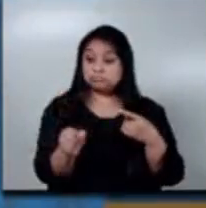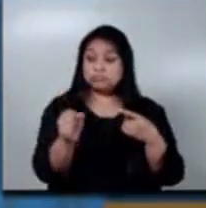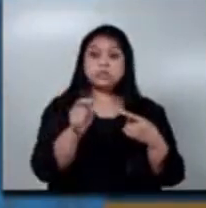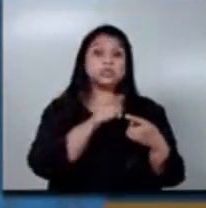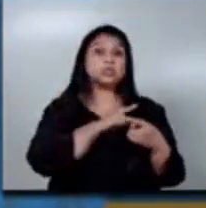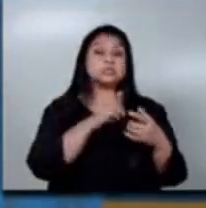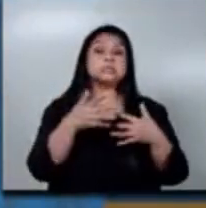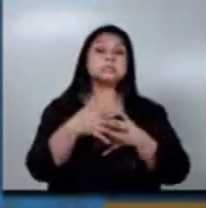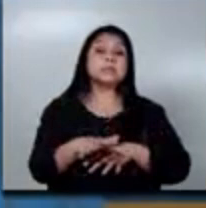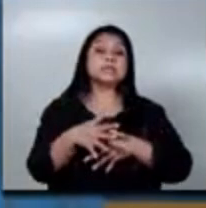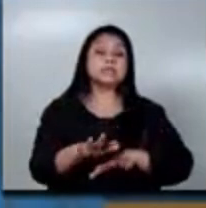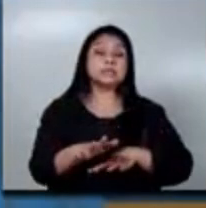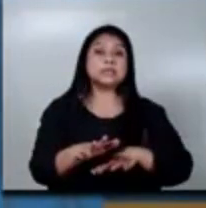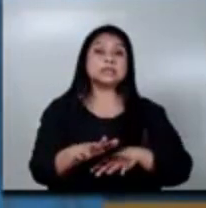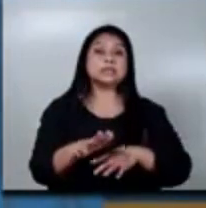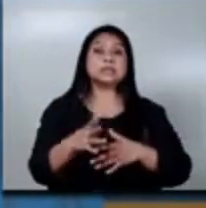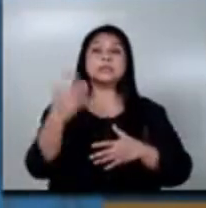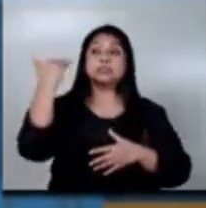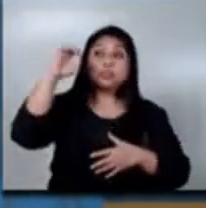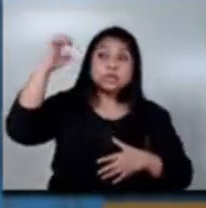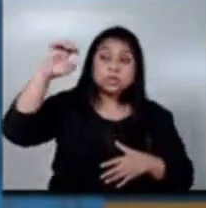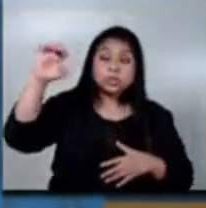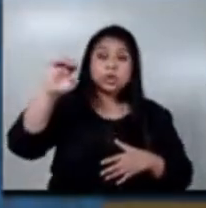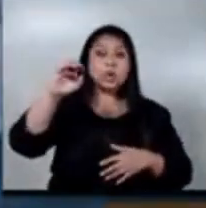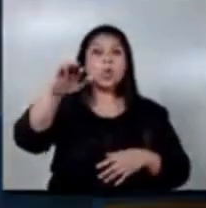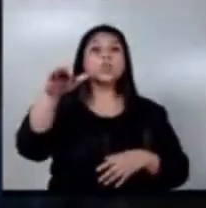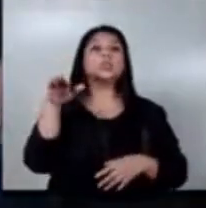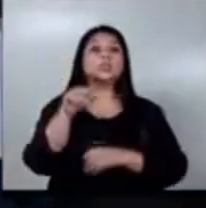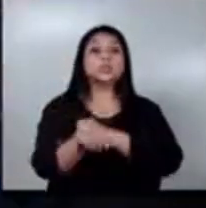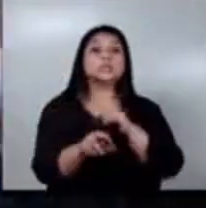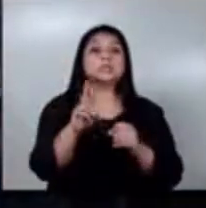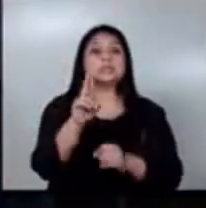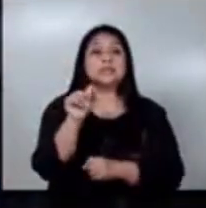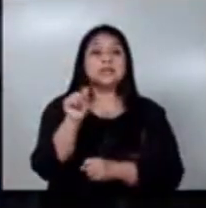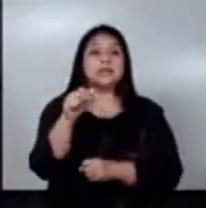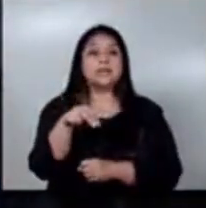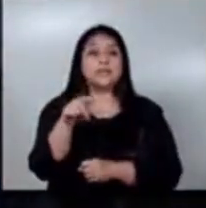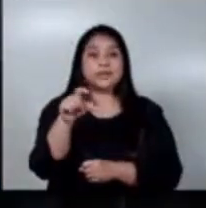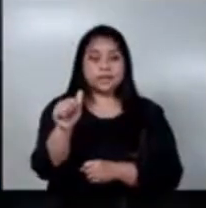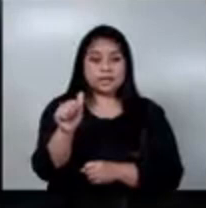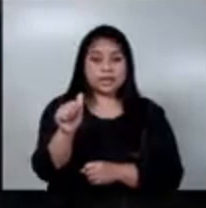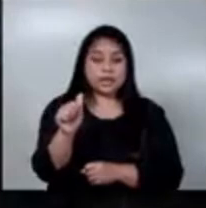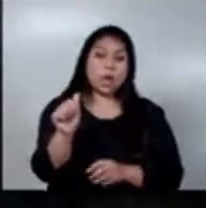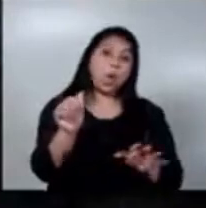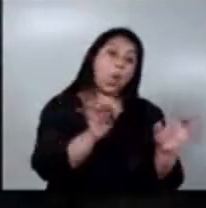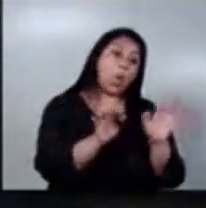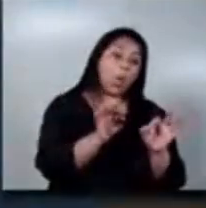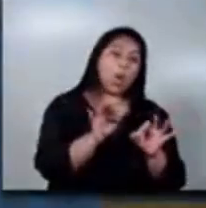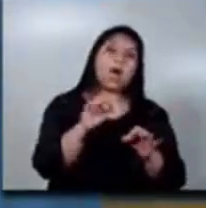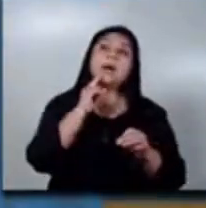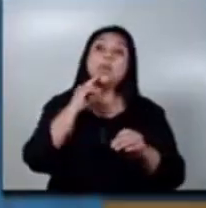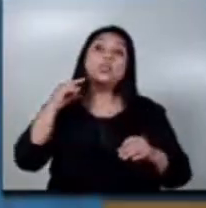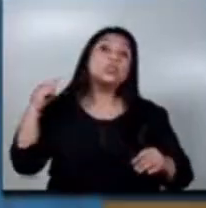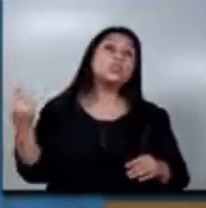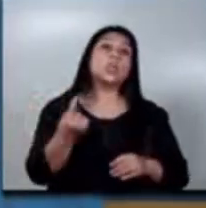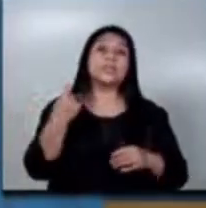exportadoras y zonas francas o es, digamos, para el total y en general de empresas? Gracias por la pregunta.